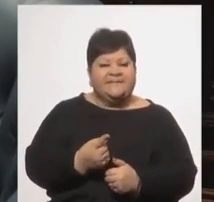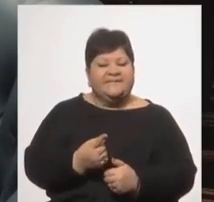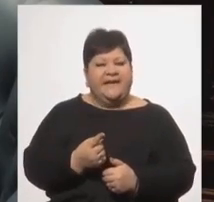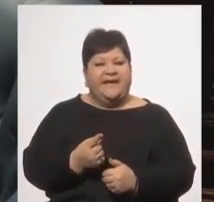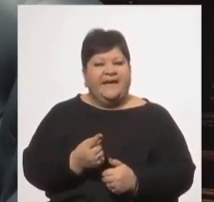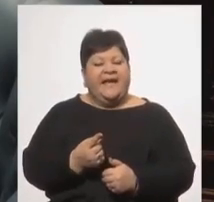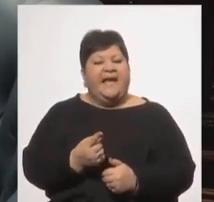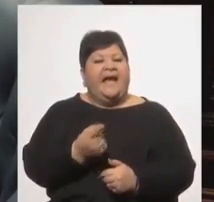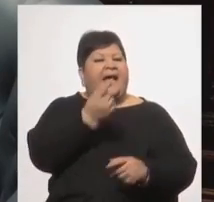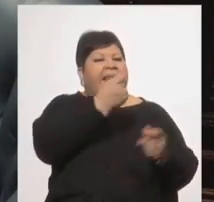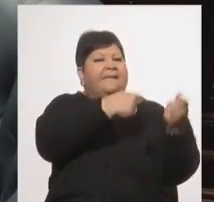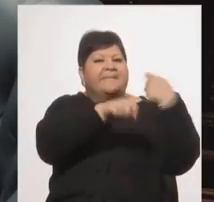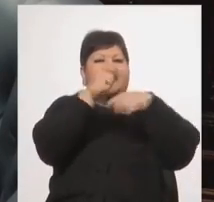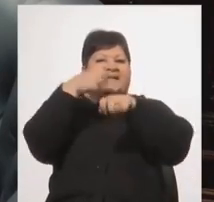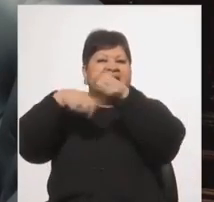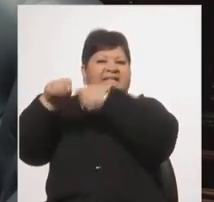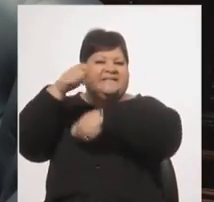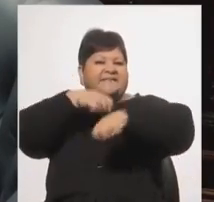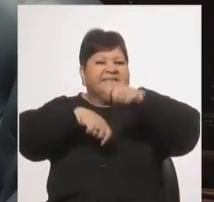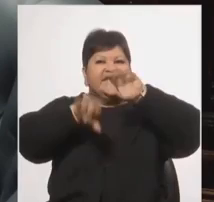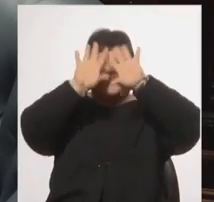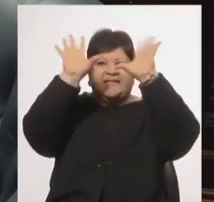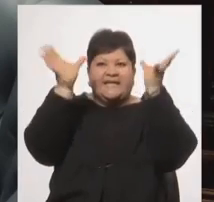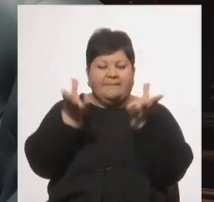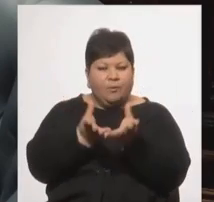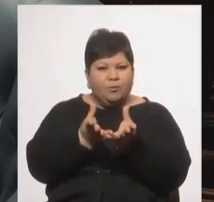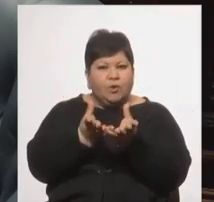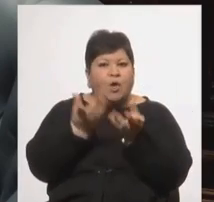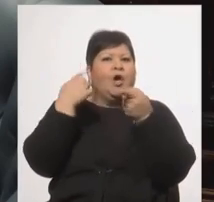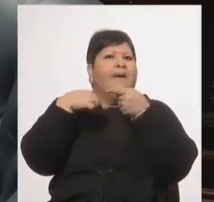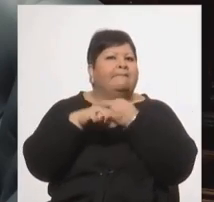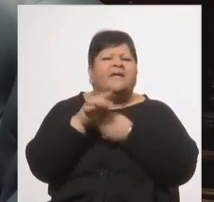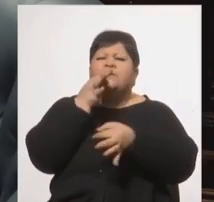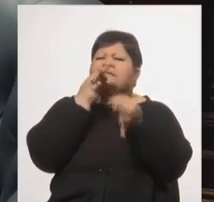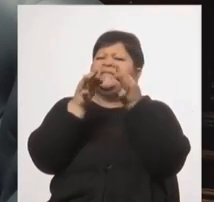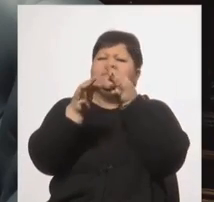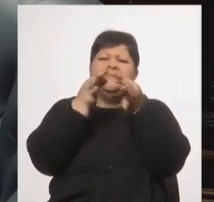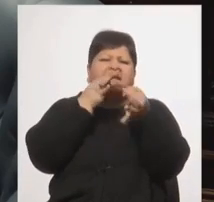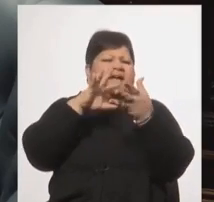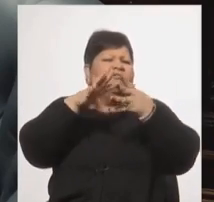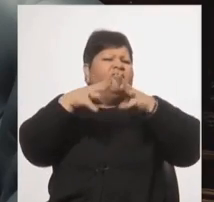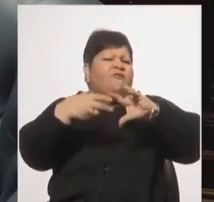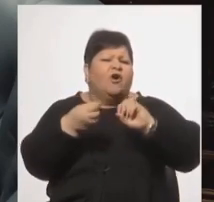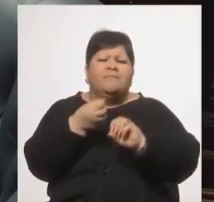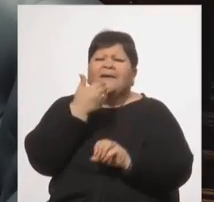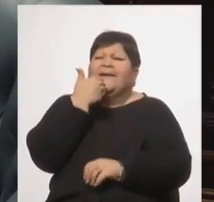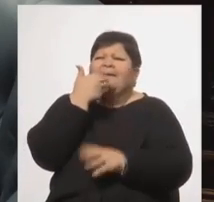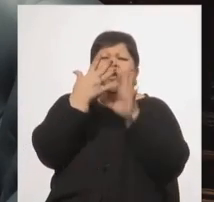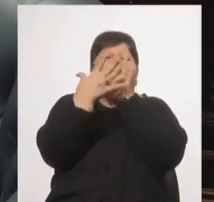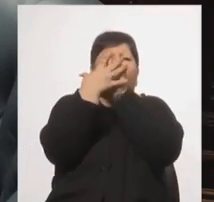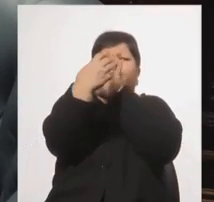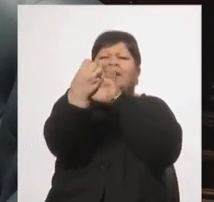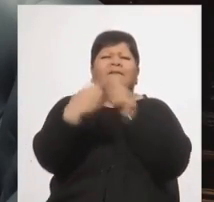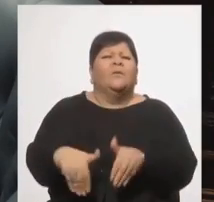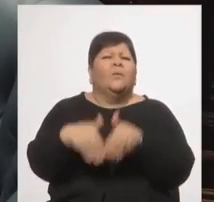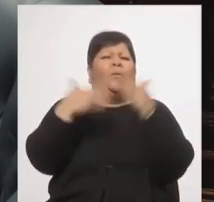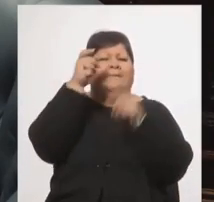mercancías en el planeta en este momento, pero explicarlo de forma sencilla, que lo entienda cualquier paisano.